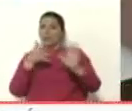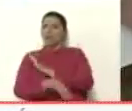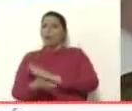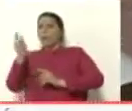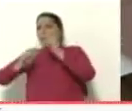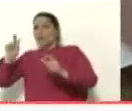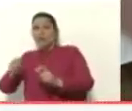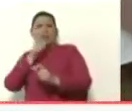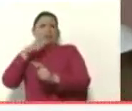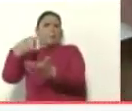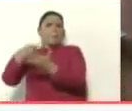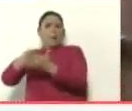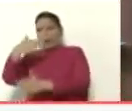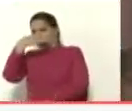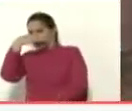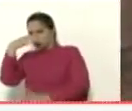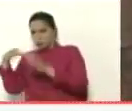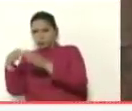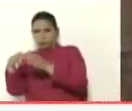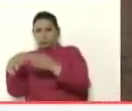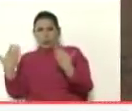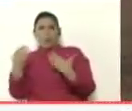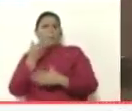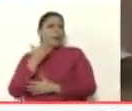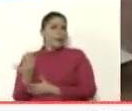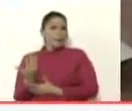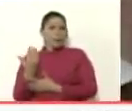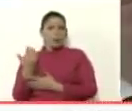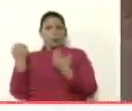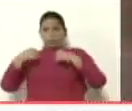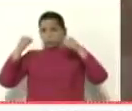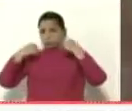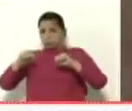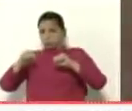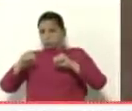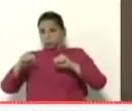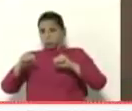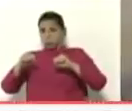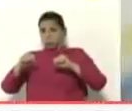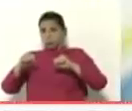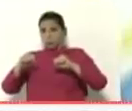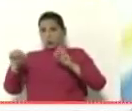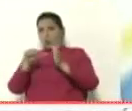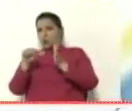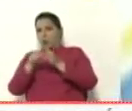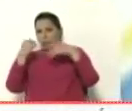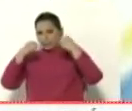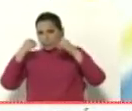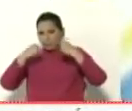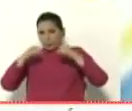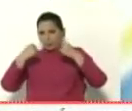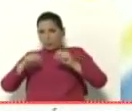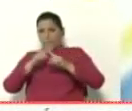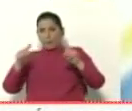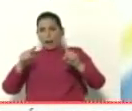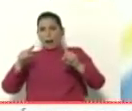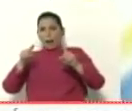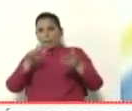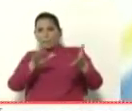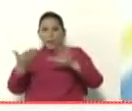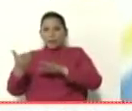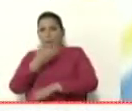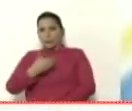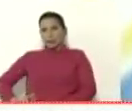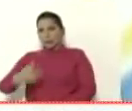financió a los terroristas en el campo de entrenamiento de Chinácota donde se entrenaron para asesinar al presidente Nicolás